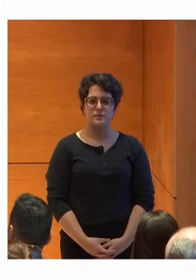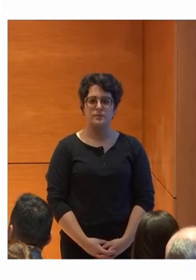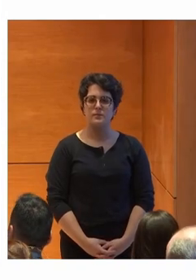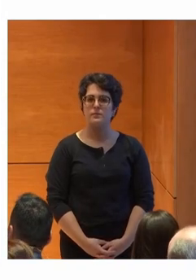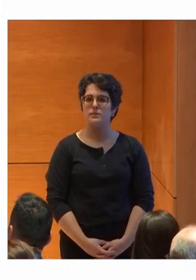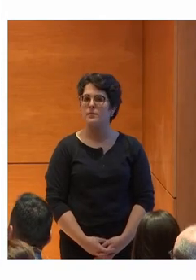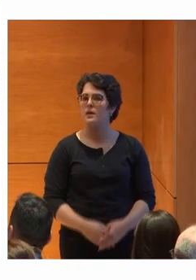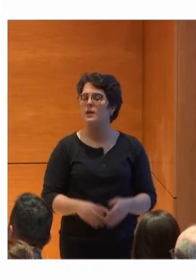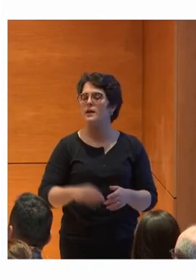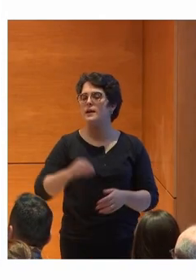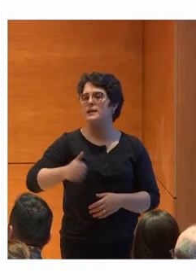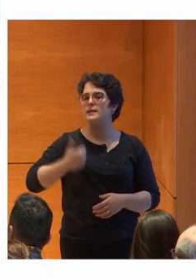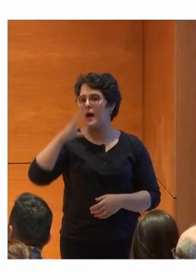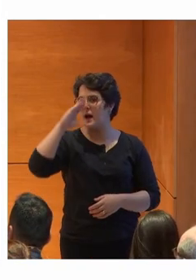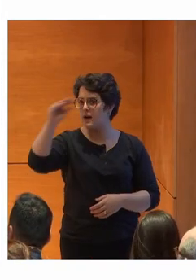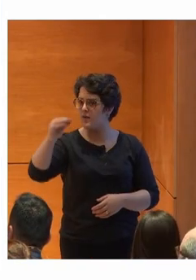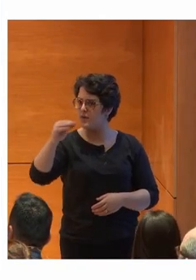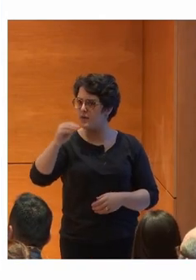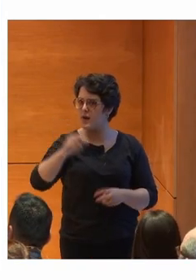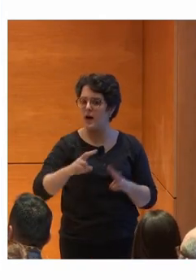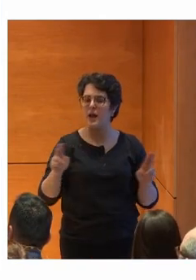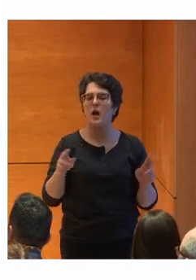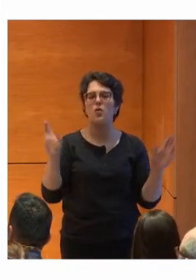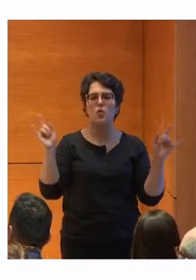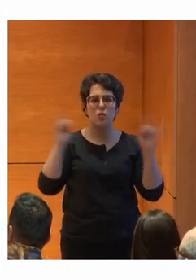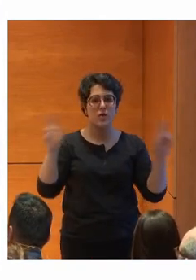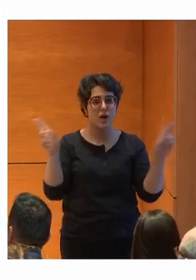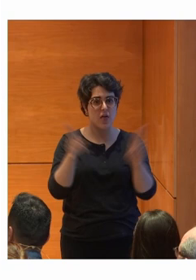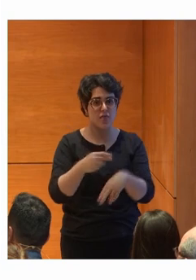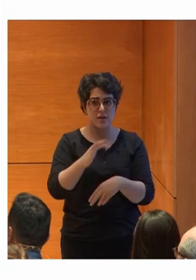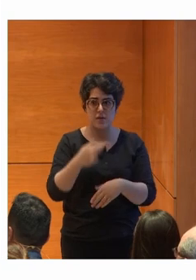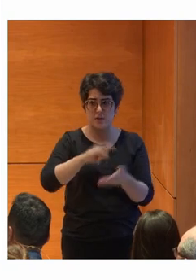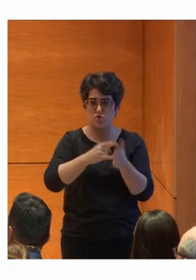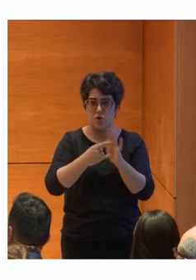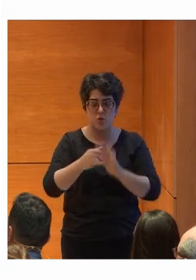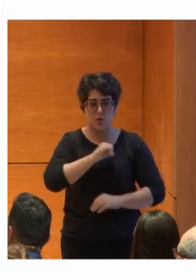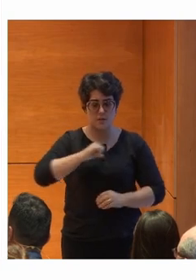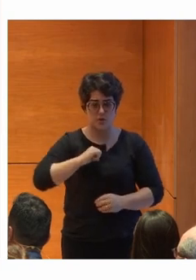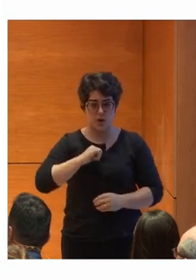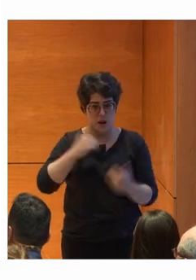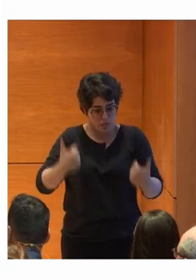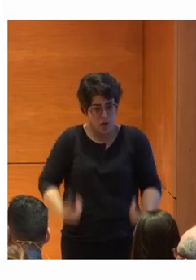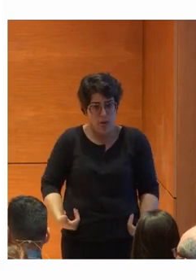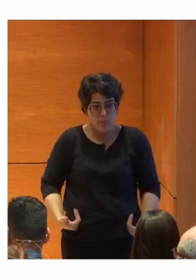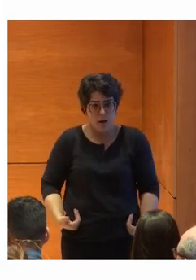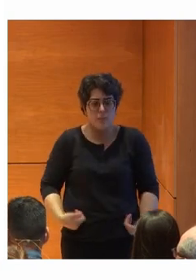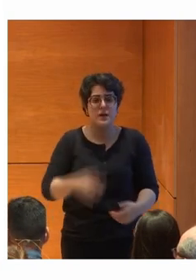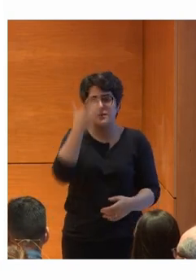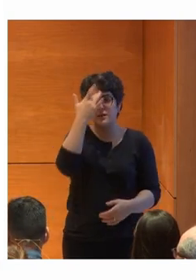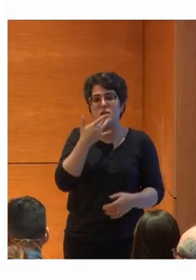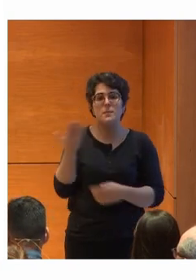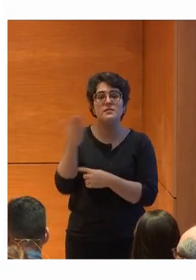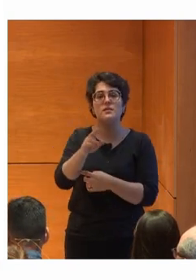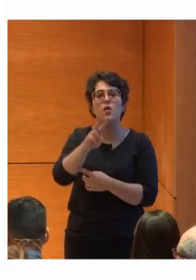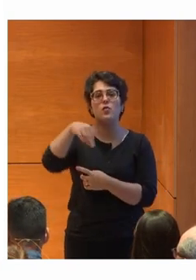¿Puede la inteligencia artificial ir más allá de la cancelación de ruido y crear una solución personalizada y autónoma? Samsung presenta